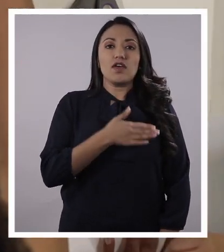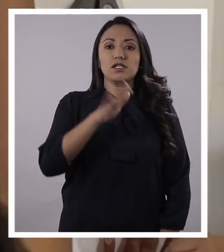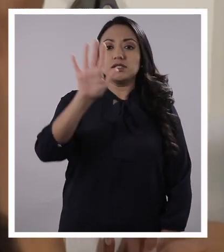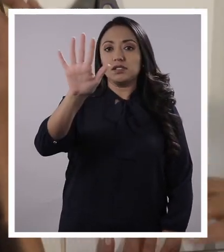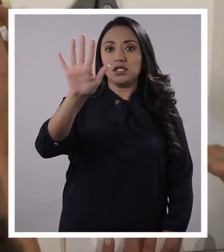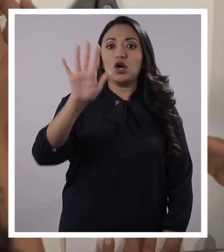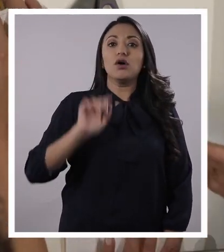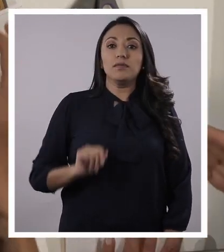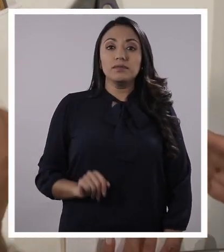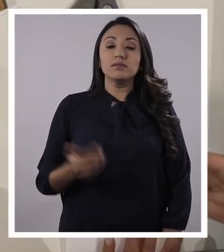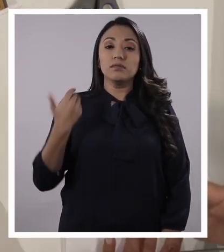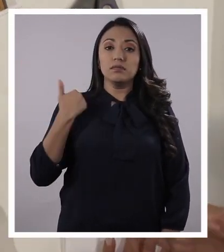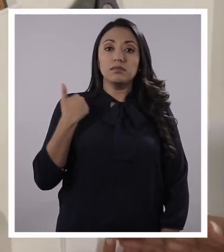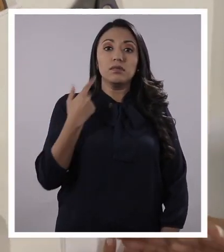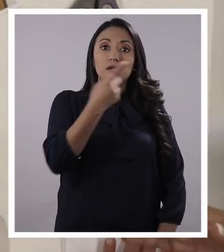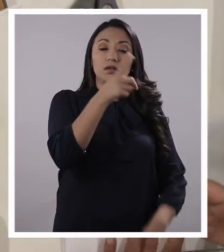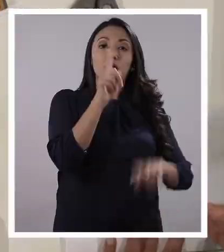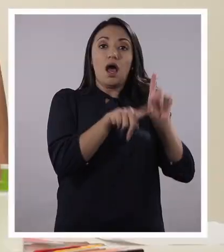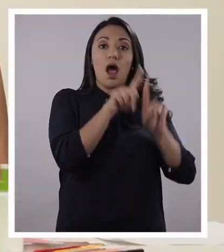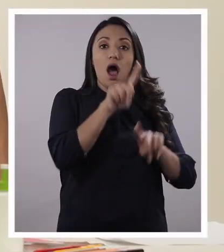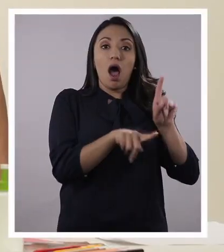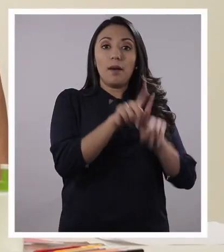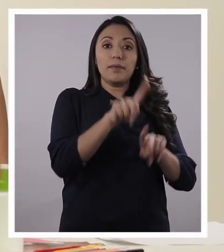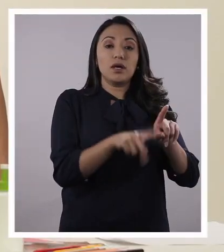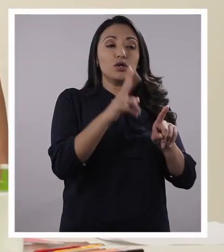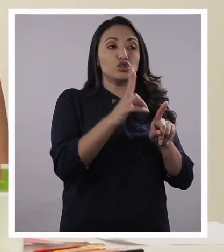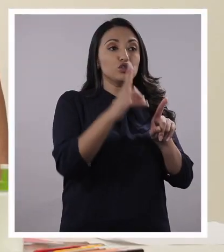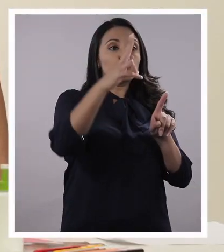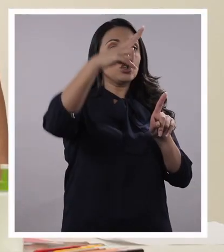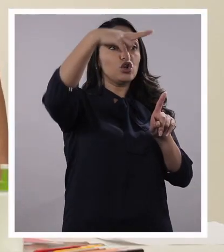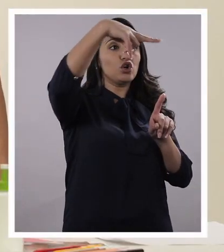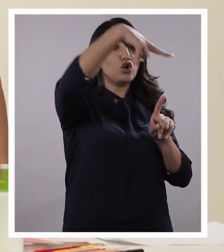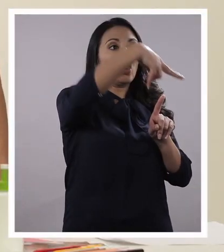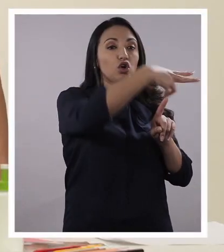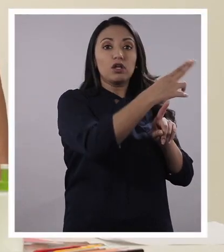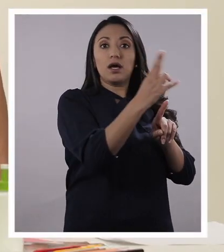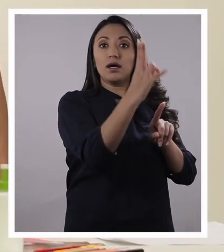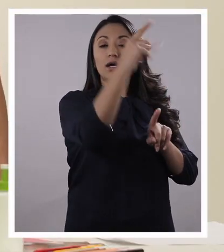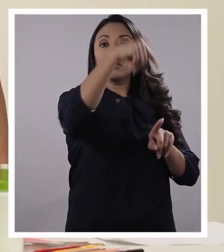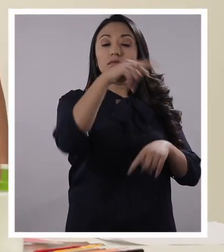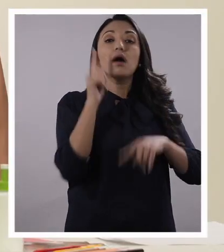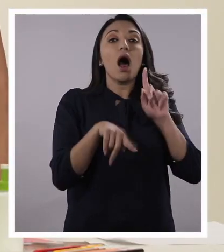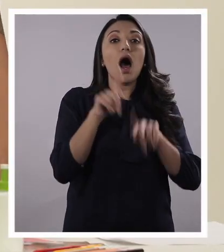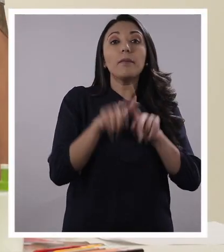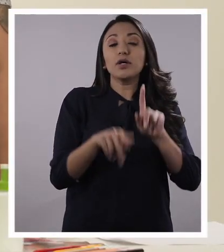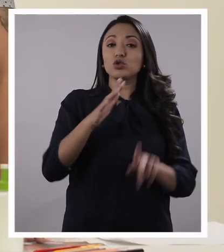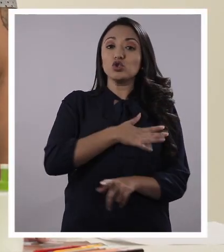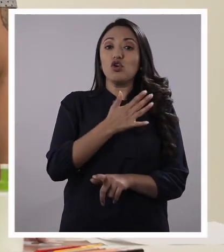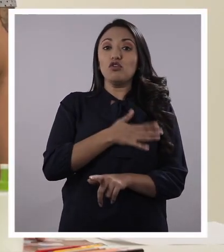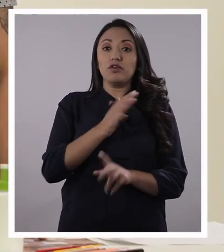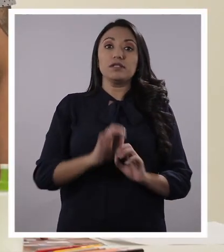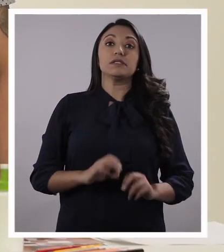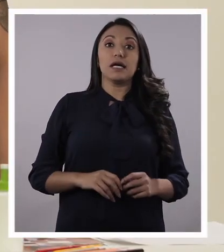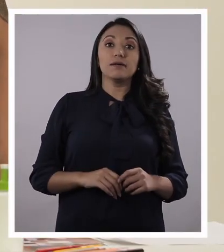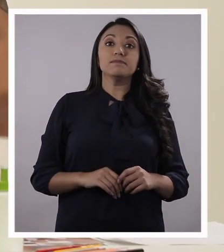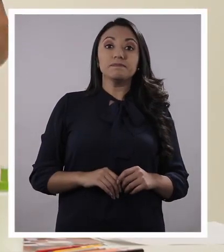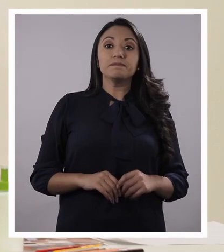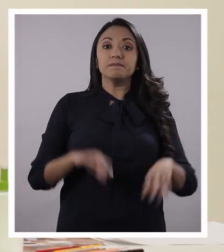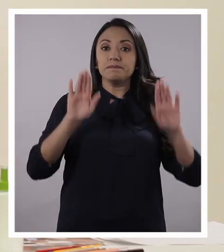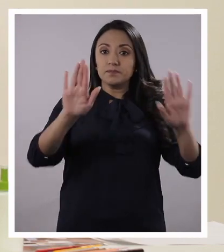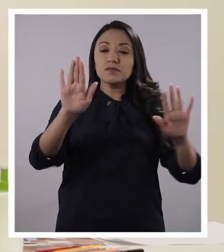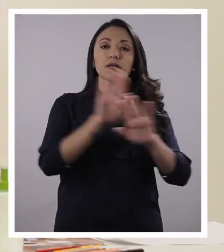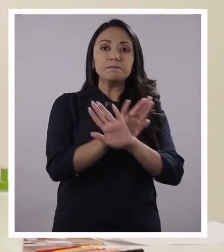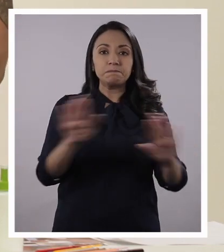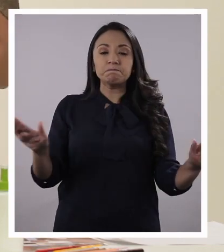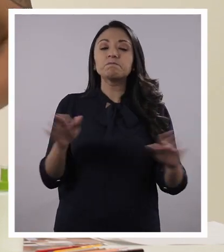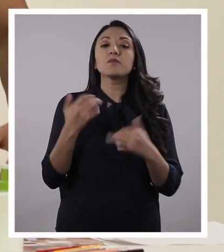como Pancho, que tiene fotos de amigos o recortes también, que identifiquen a amigos que ustedes tengan confianza. Eso. Ya. Y